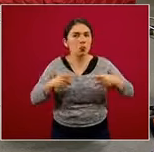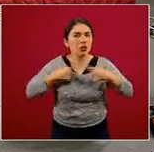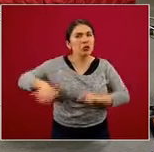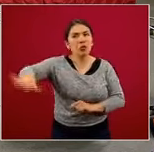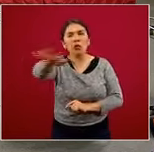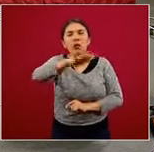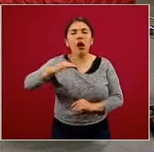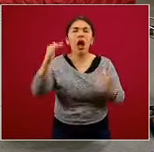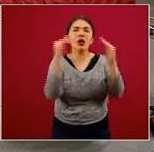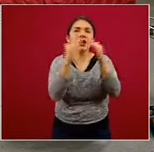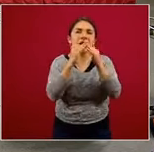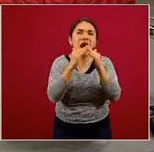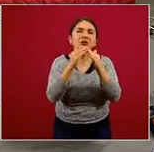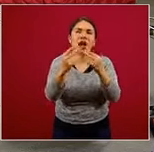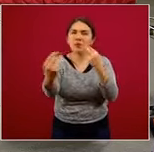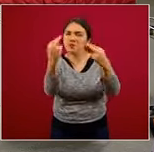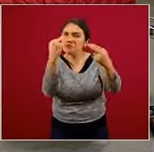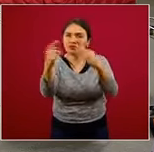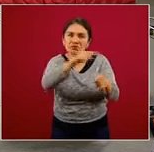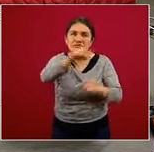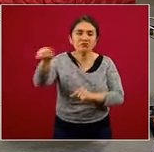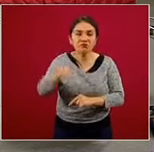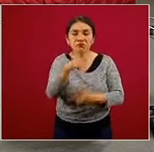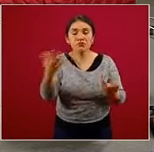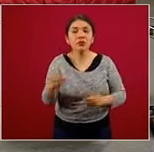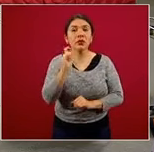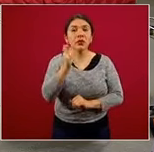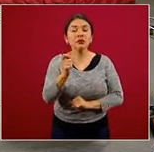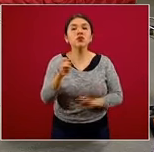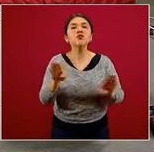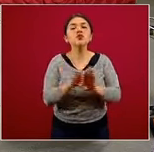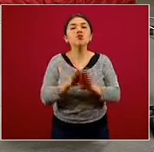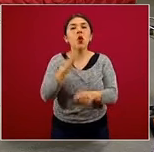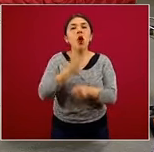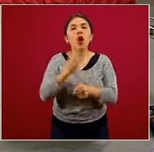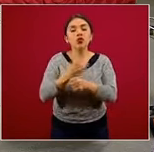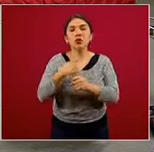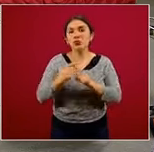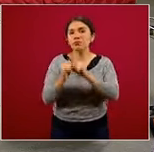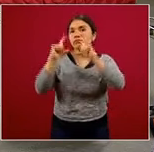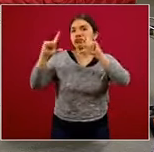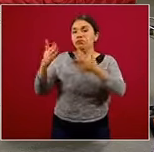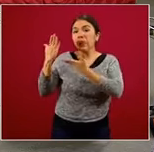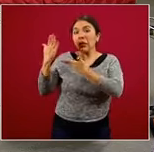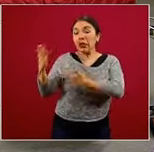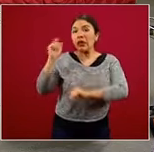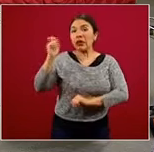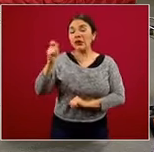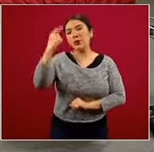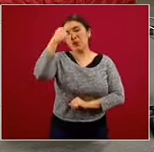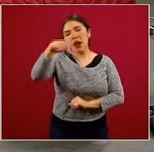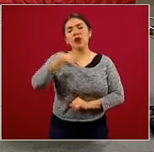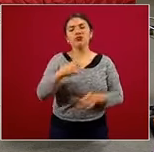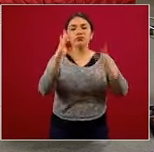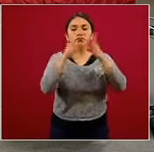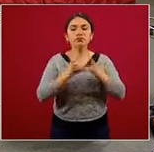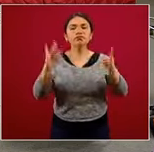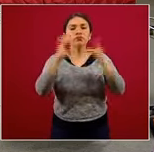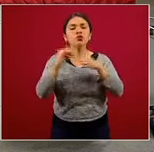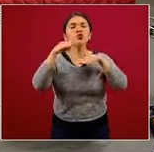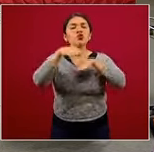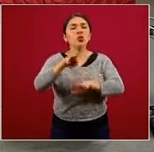personas que desde su hogar nos están viendo, esta presentación en donde hablaré